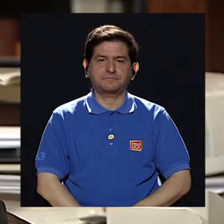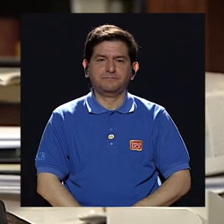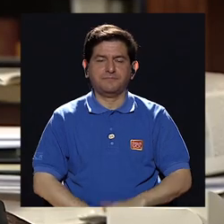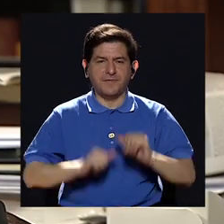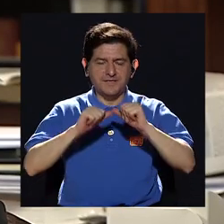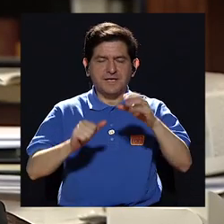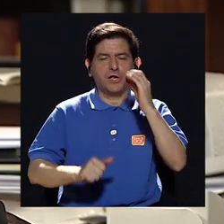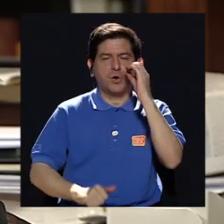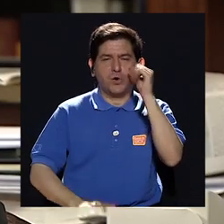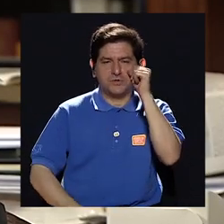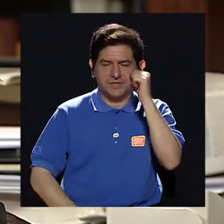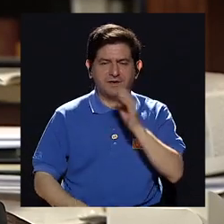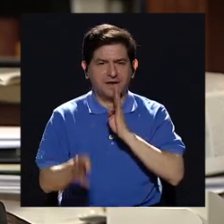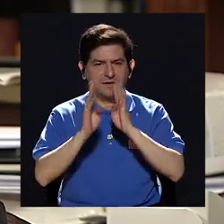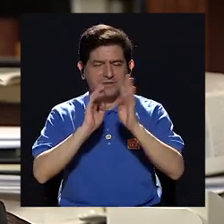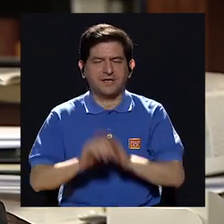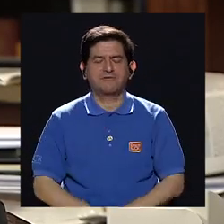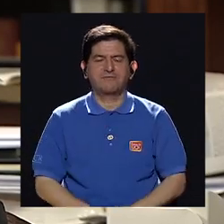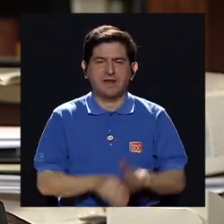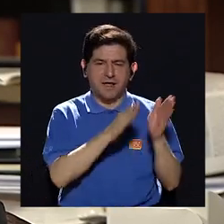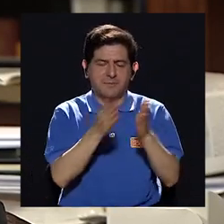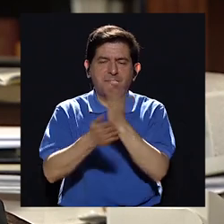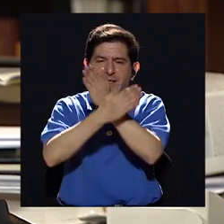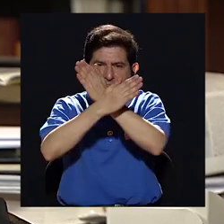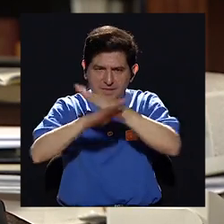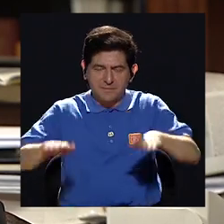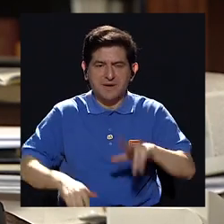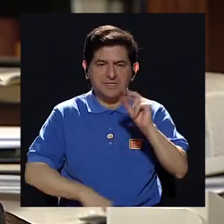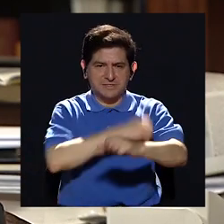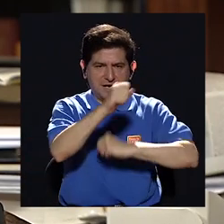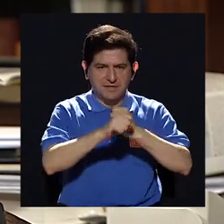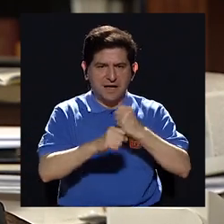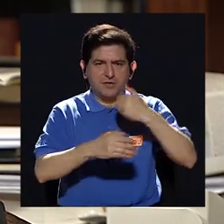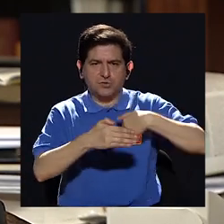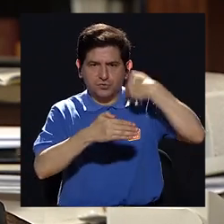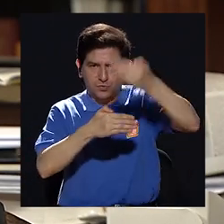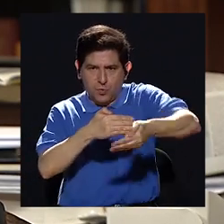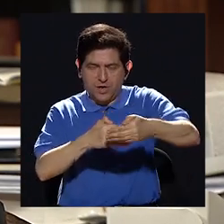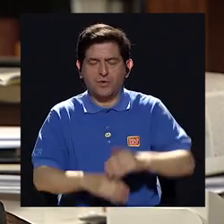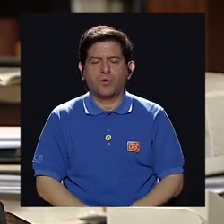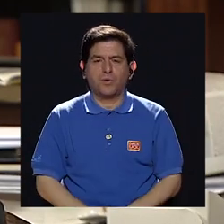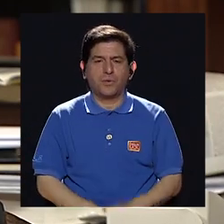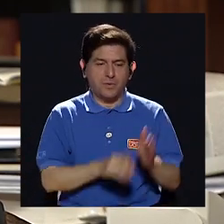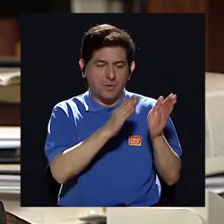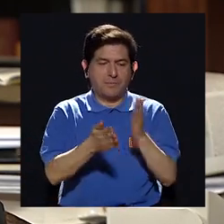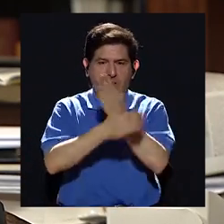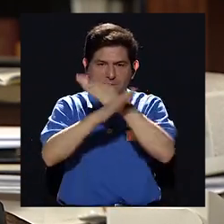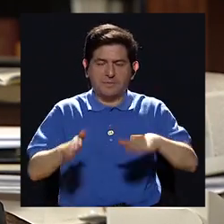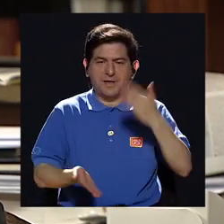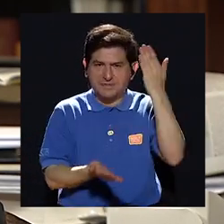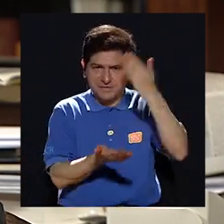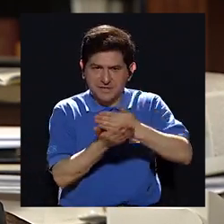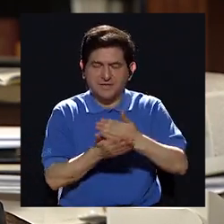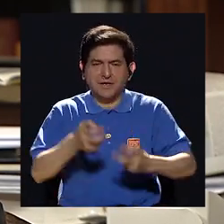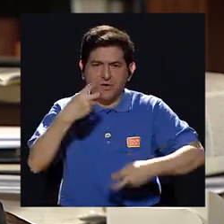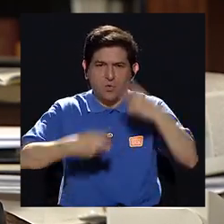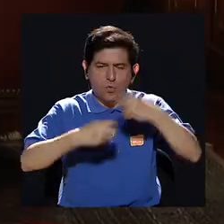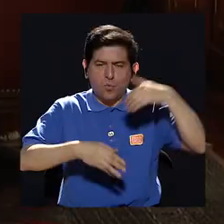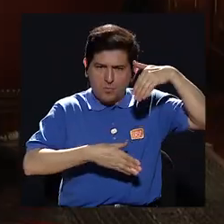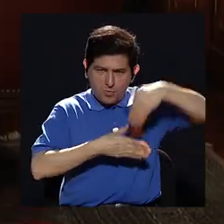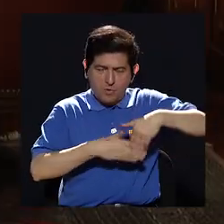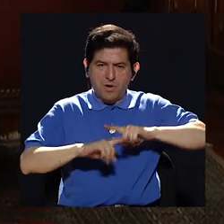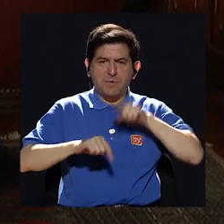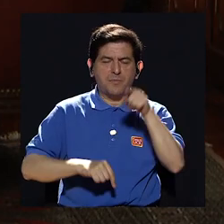Volvemos con don Oscar Arias hablando sobre el plan de paz 30 años después. El plan de paz silenció un conflicto interno,